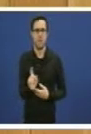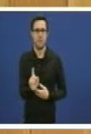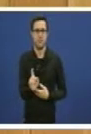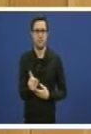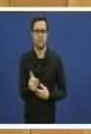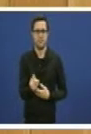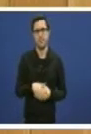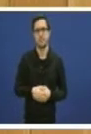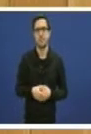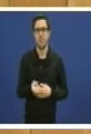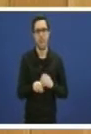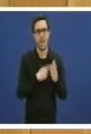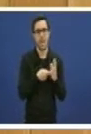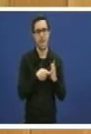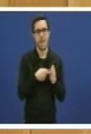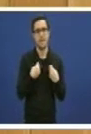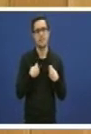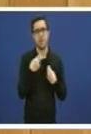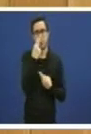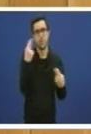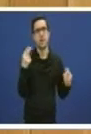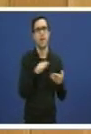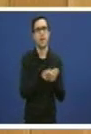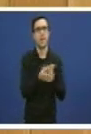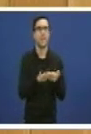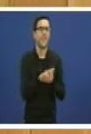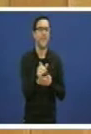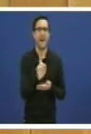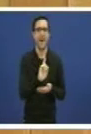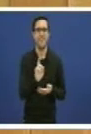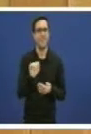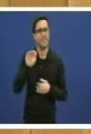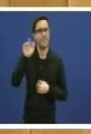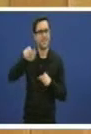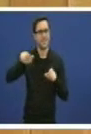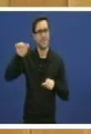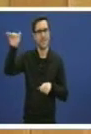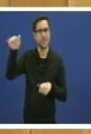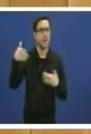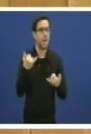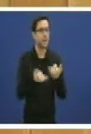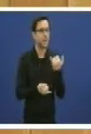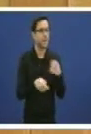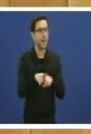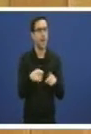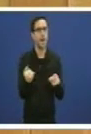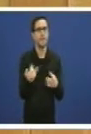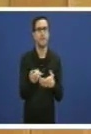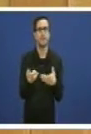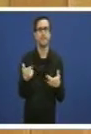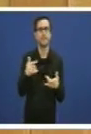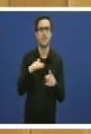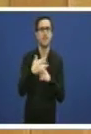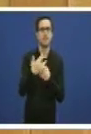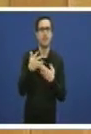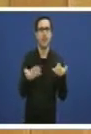pública non fala des transeiros atopámonos por tanto ante unha realidade de inacción do goberno de España